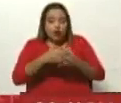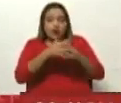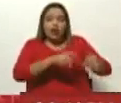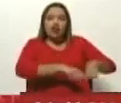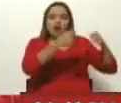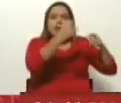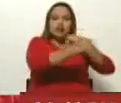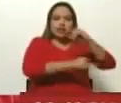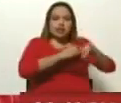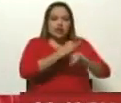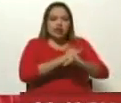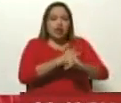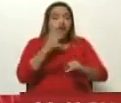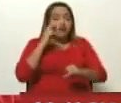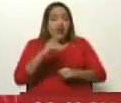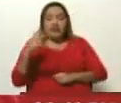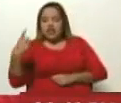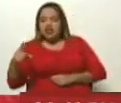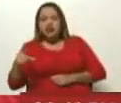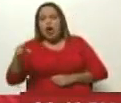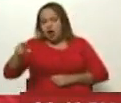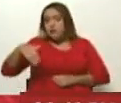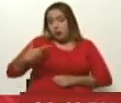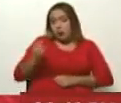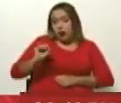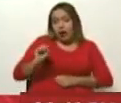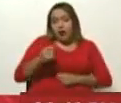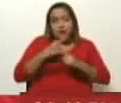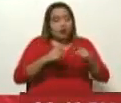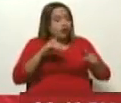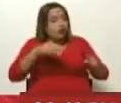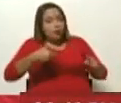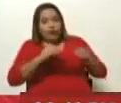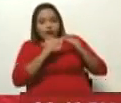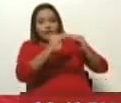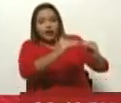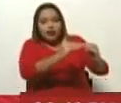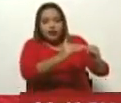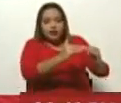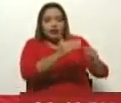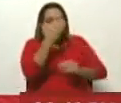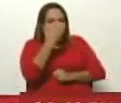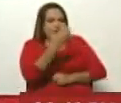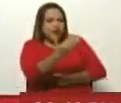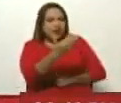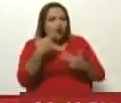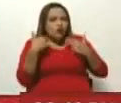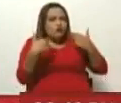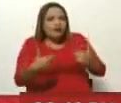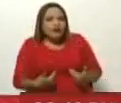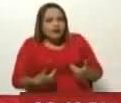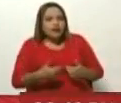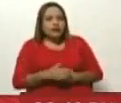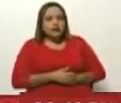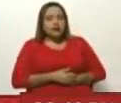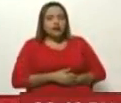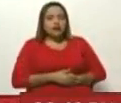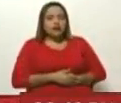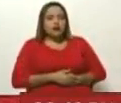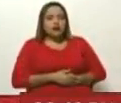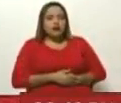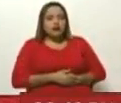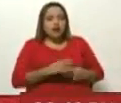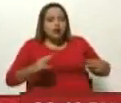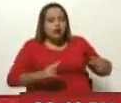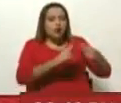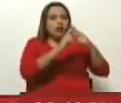ve desde su derecho, te pueden justificar, pero no lo puedes mantener frente al hecho de que la humanidad se funcione y se